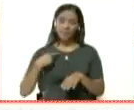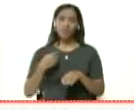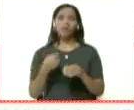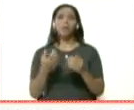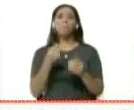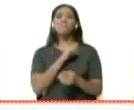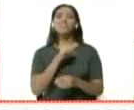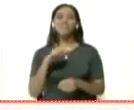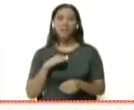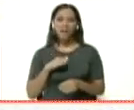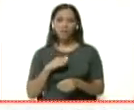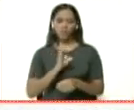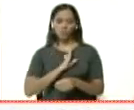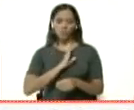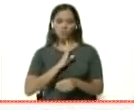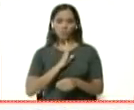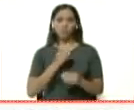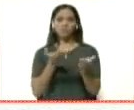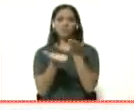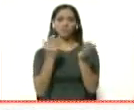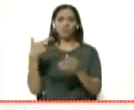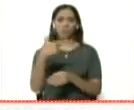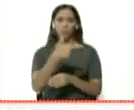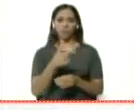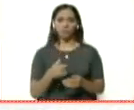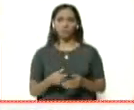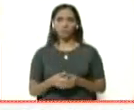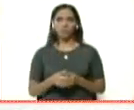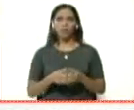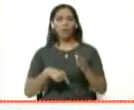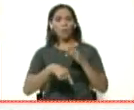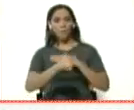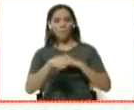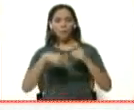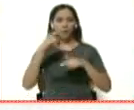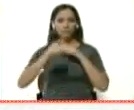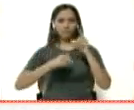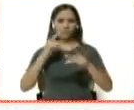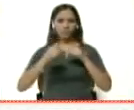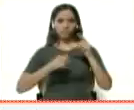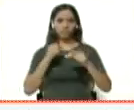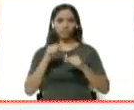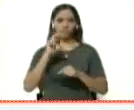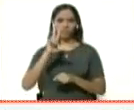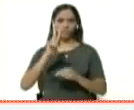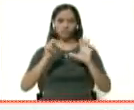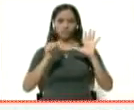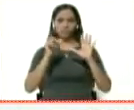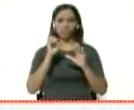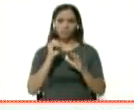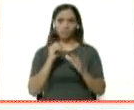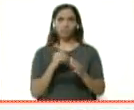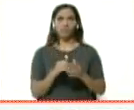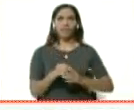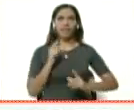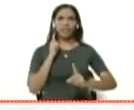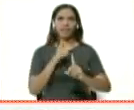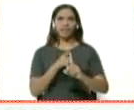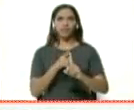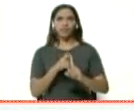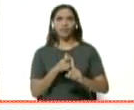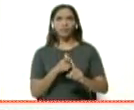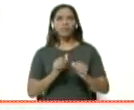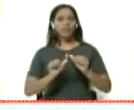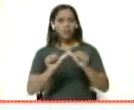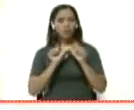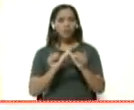propietarios de los servicios de transporte. Vamos con otro tuit de la cuenta 360 en directo, para